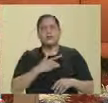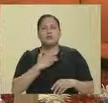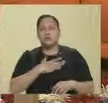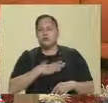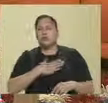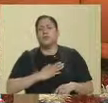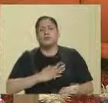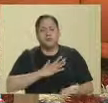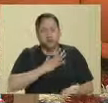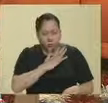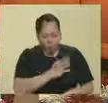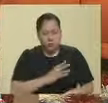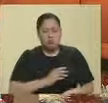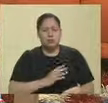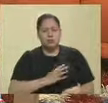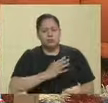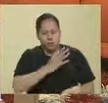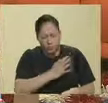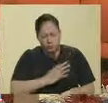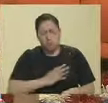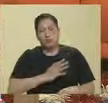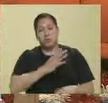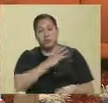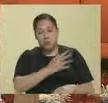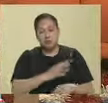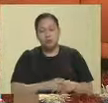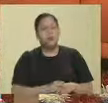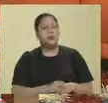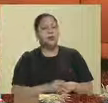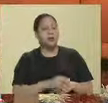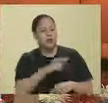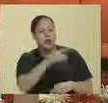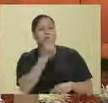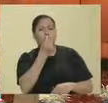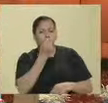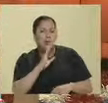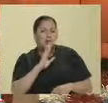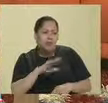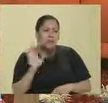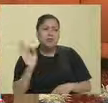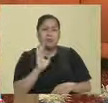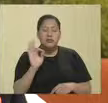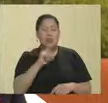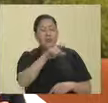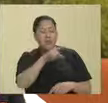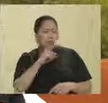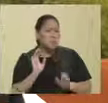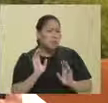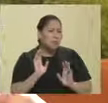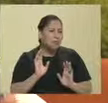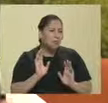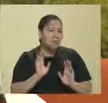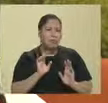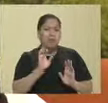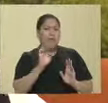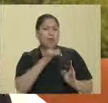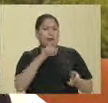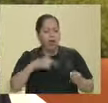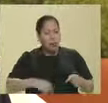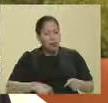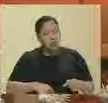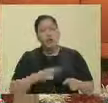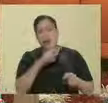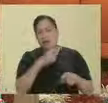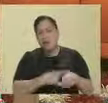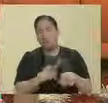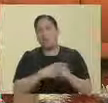en donde está vomitando constantemente y se lo achacamos a que le cayó mala comida o trae un problema gastrointestinal. No normal que nuestro hijo